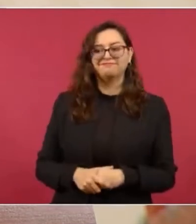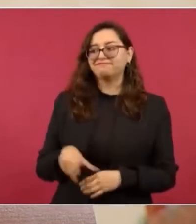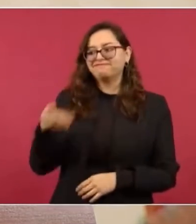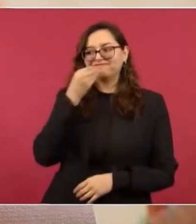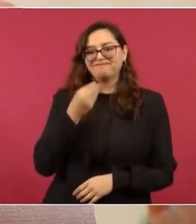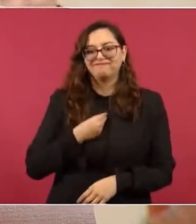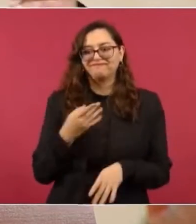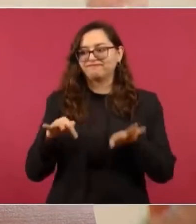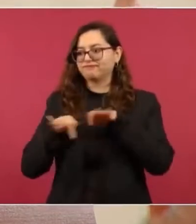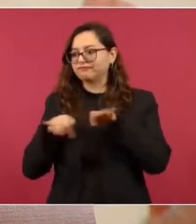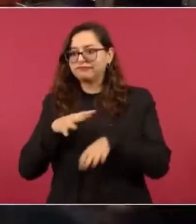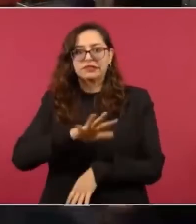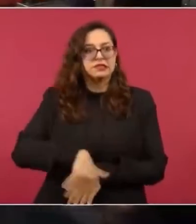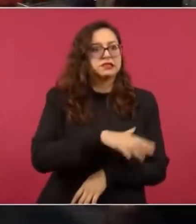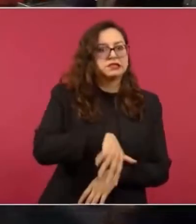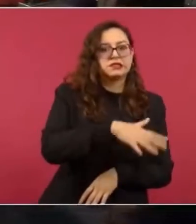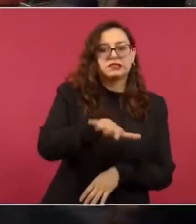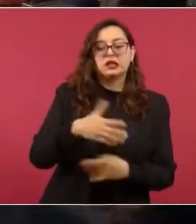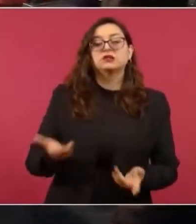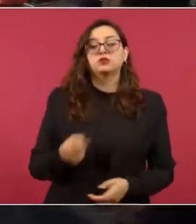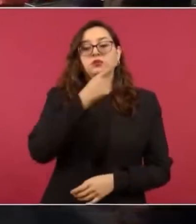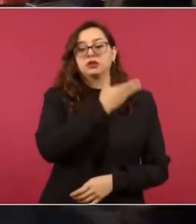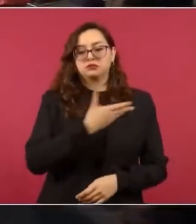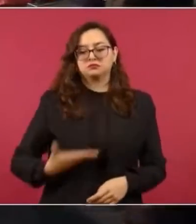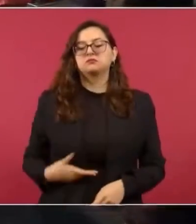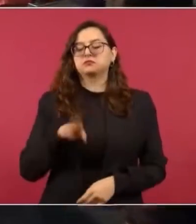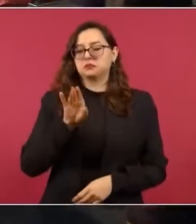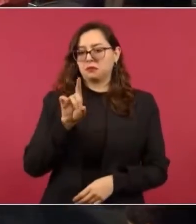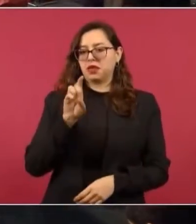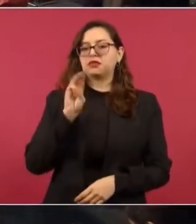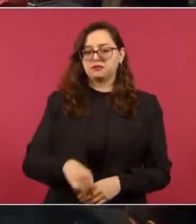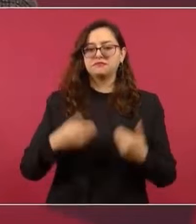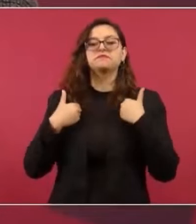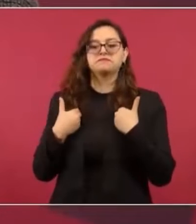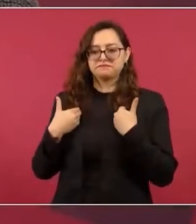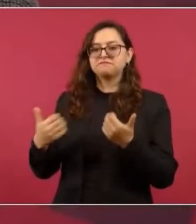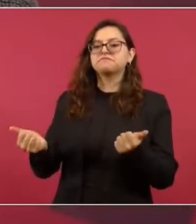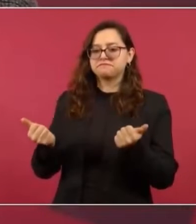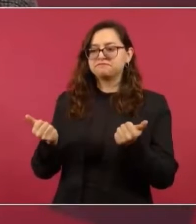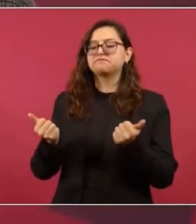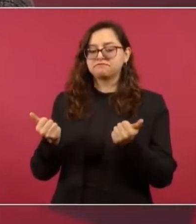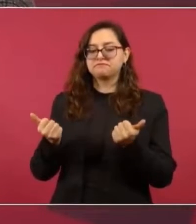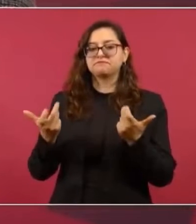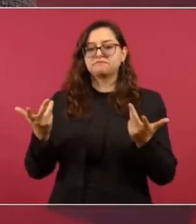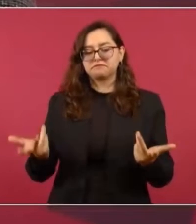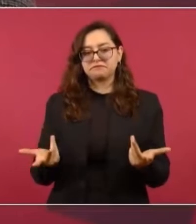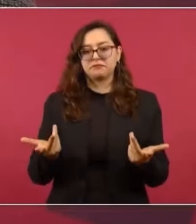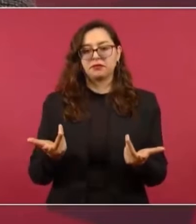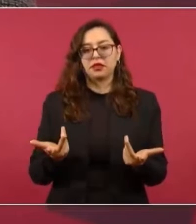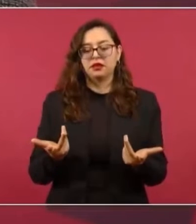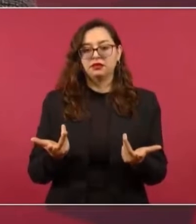Y el presidente Biden está entendiendo esto. Se está apoyando